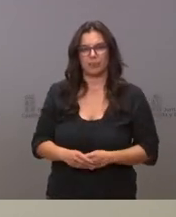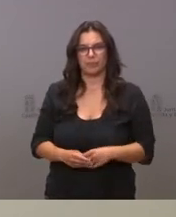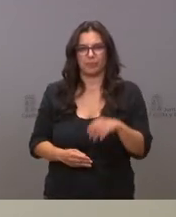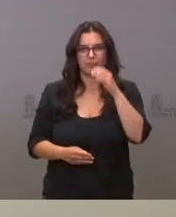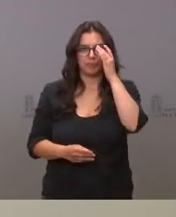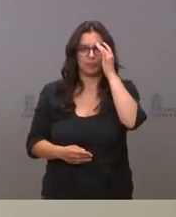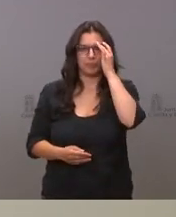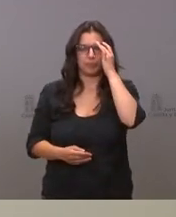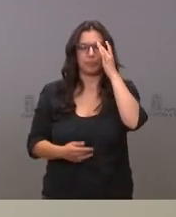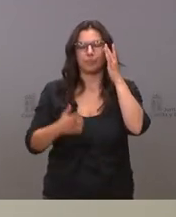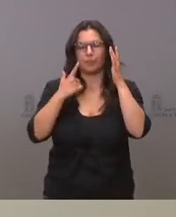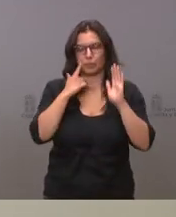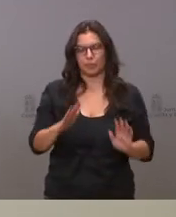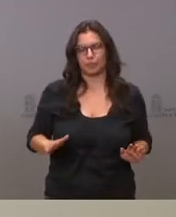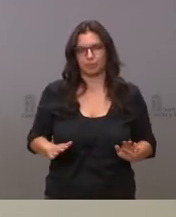Vamos a ver